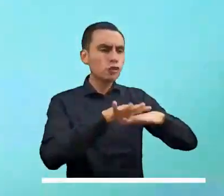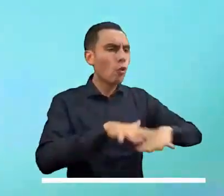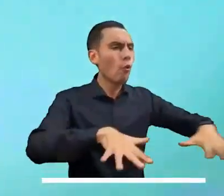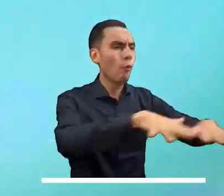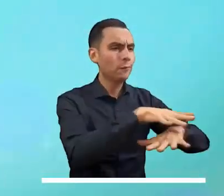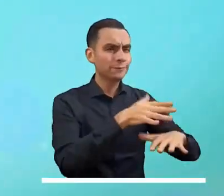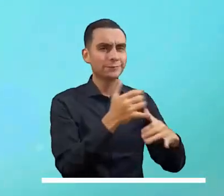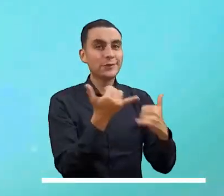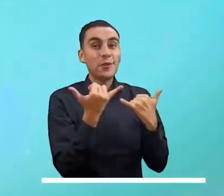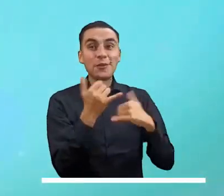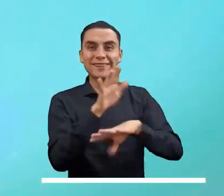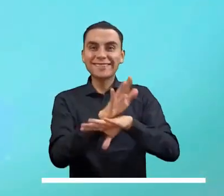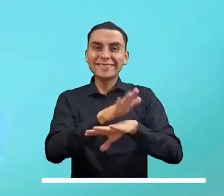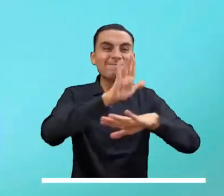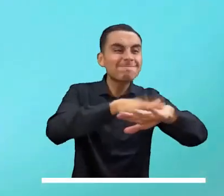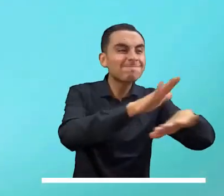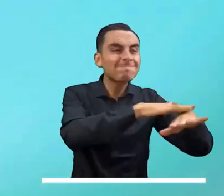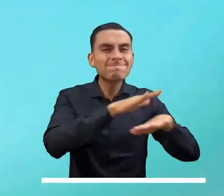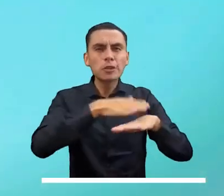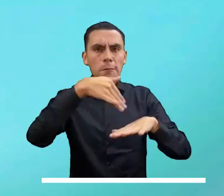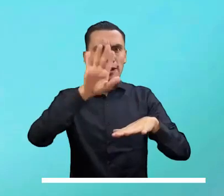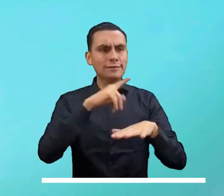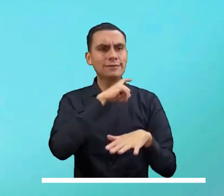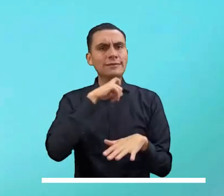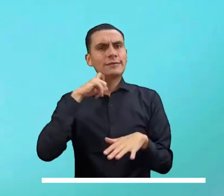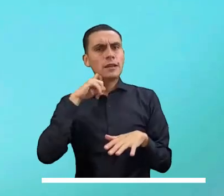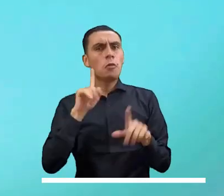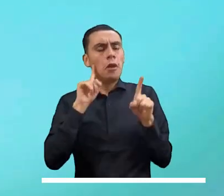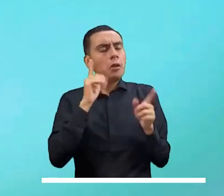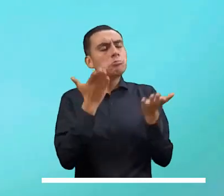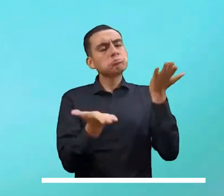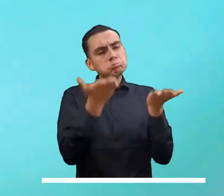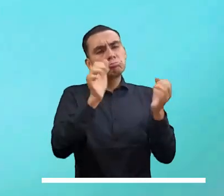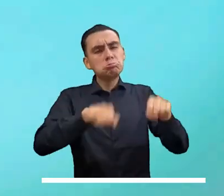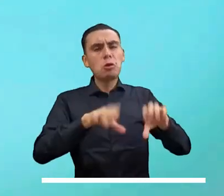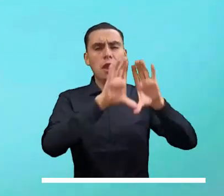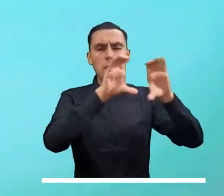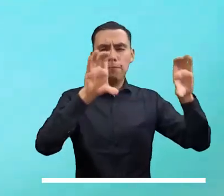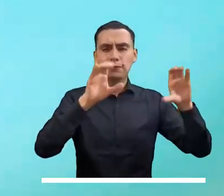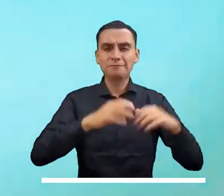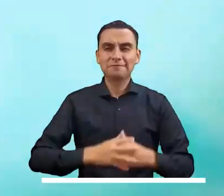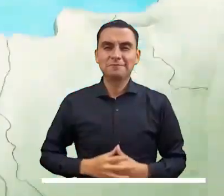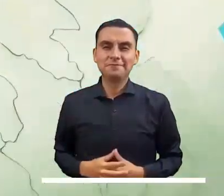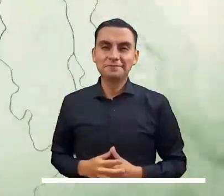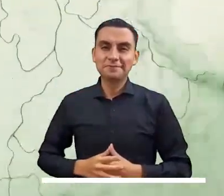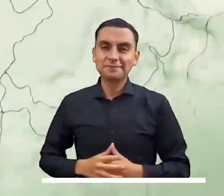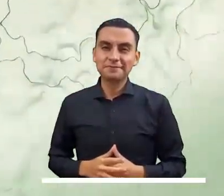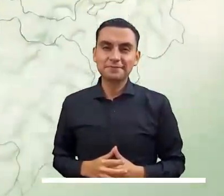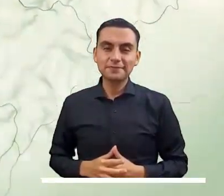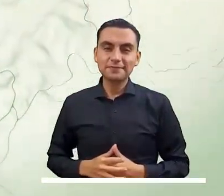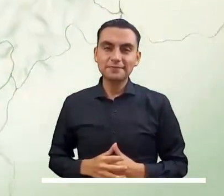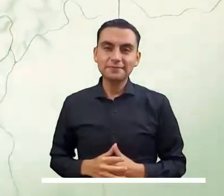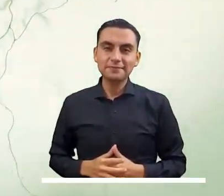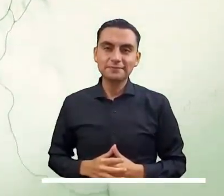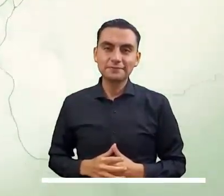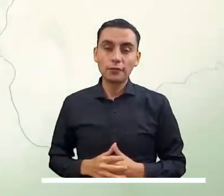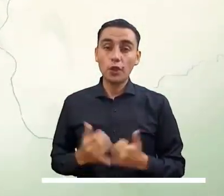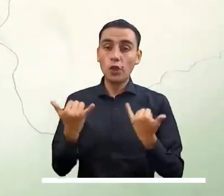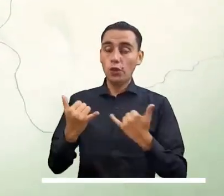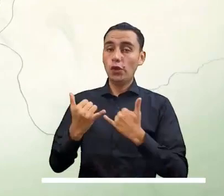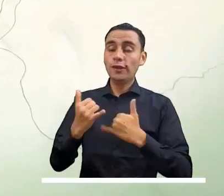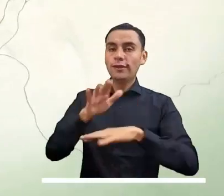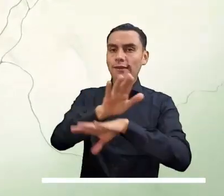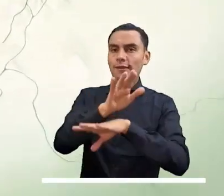El cielo parcialmente nublado se advierte en el archipiélago, donde es posible que se presenten algunos chubascos esporádicos. Lluvias